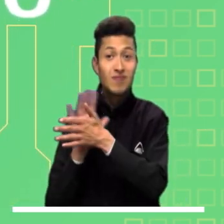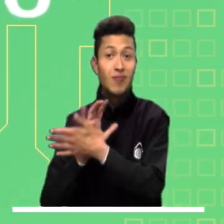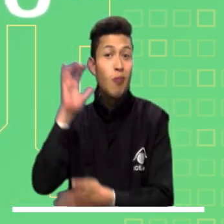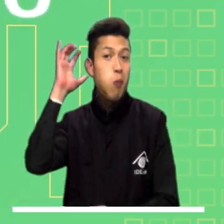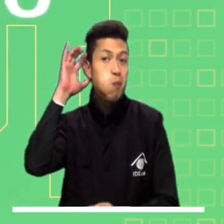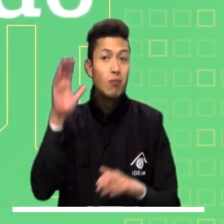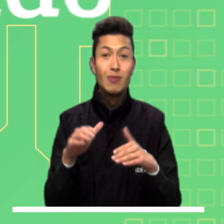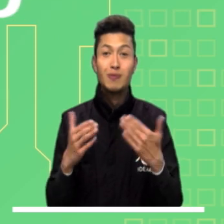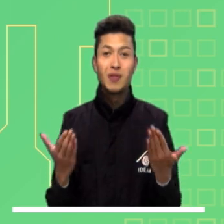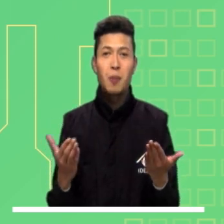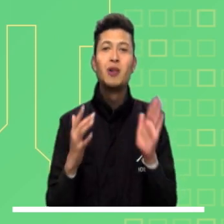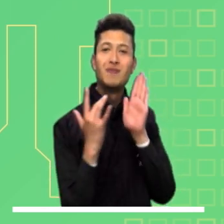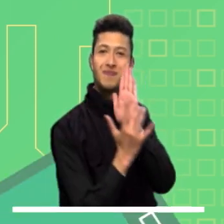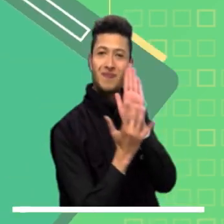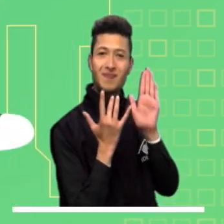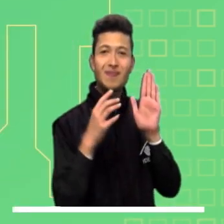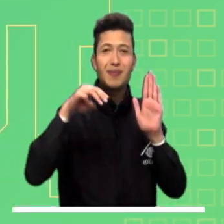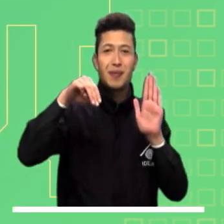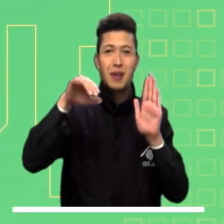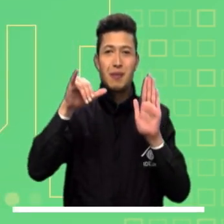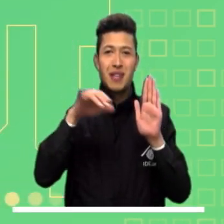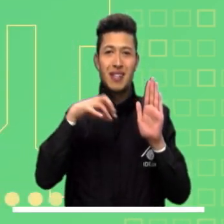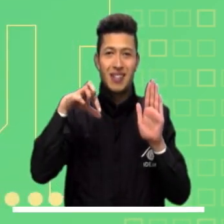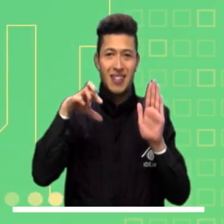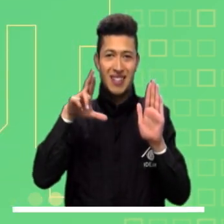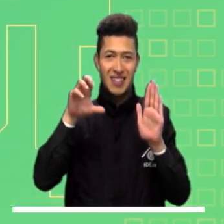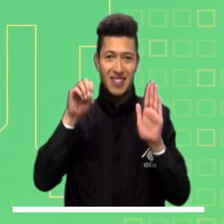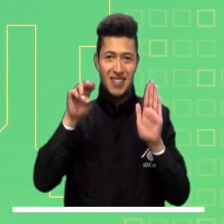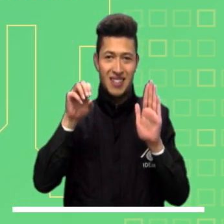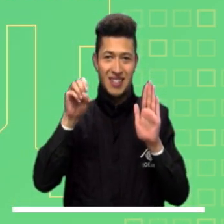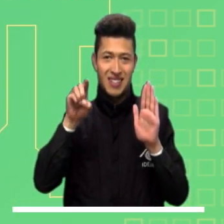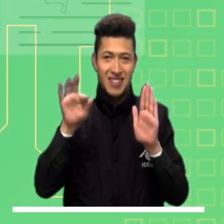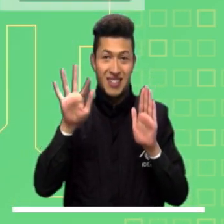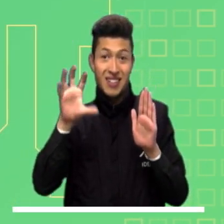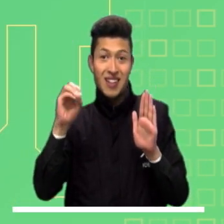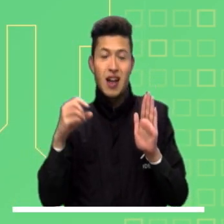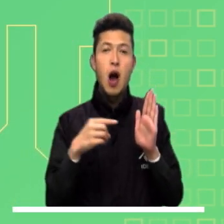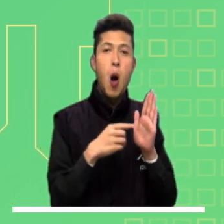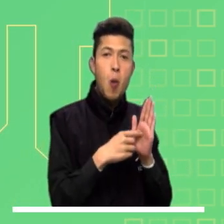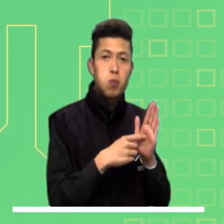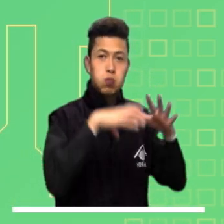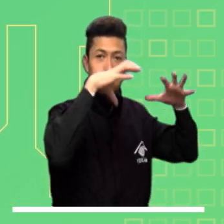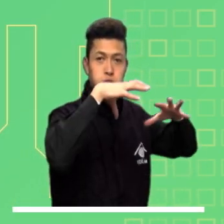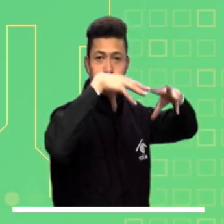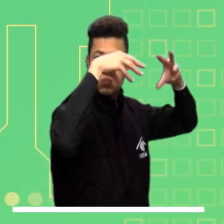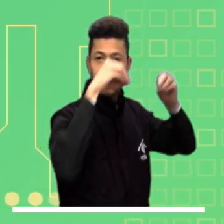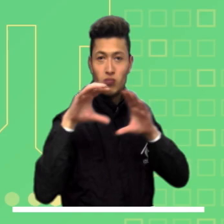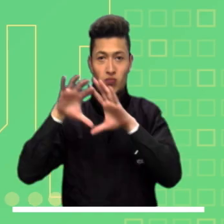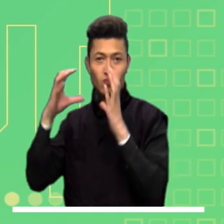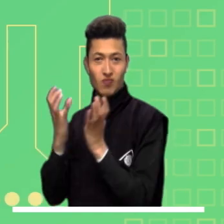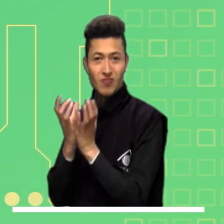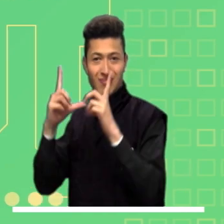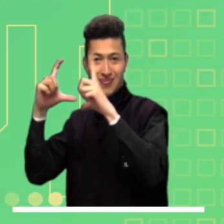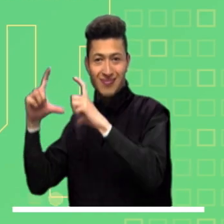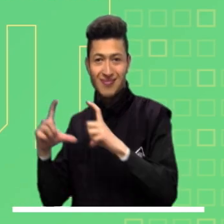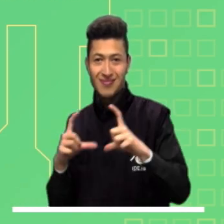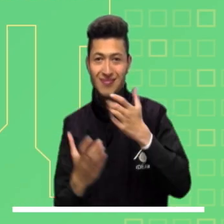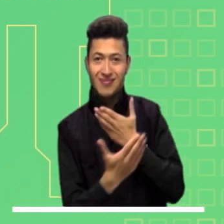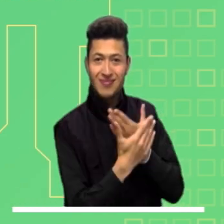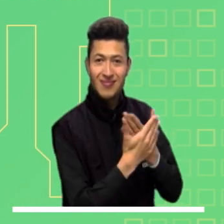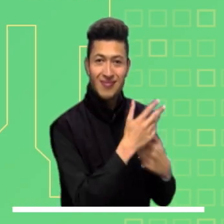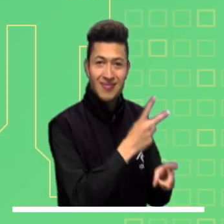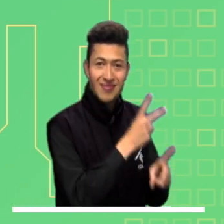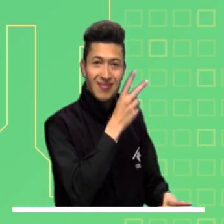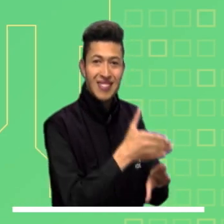bien informado y en tiempo real. A través de nuestra aplicación Mi Pronóstico. Consulte los pronósticos del estado del tiempo,